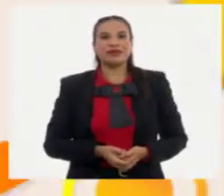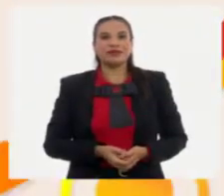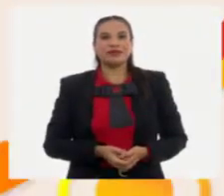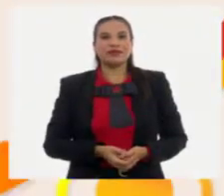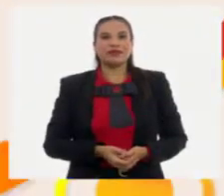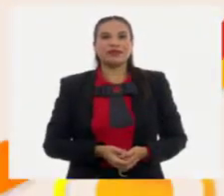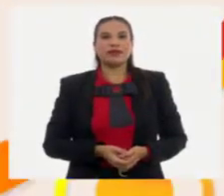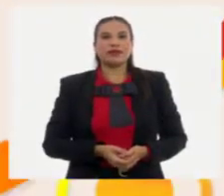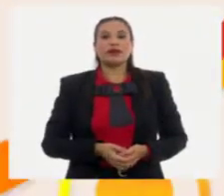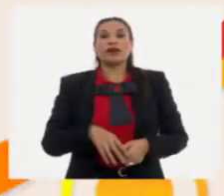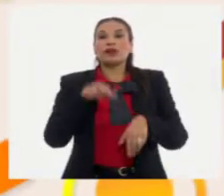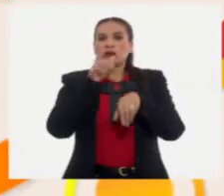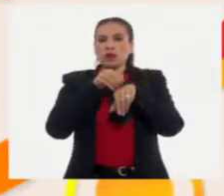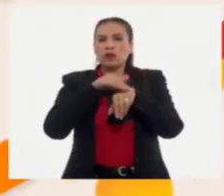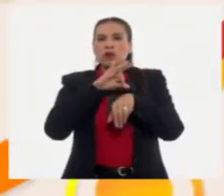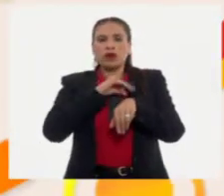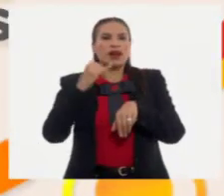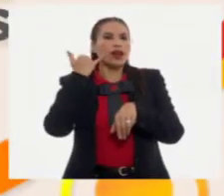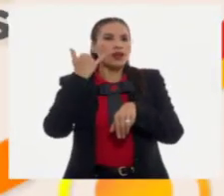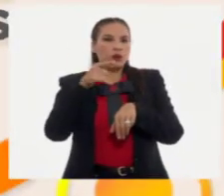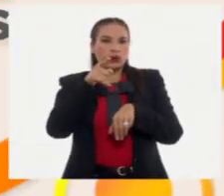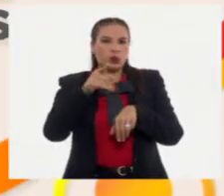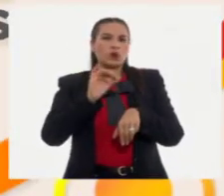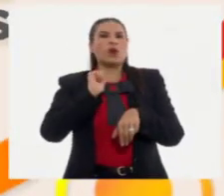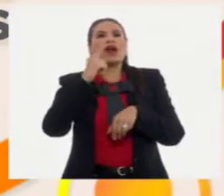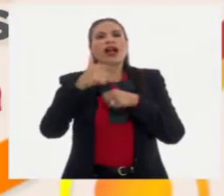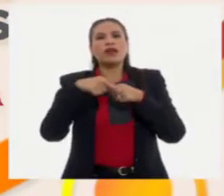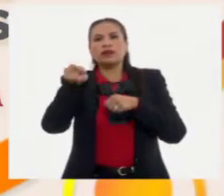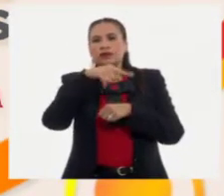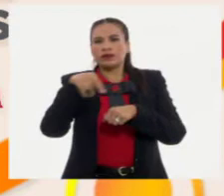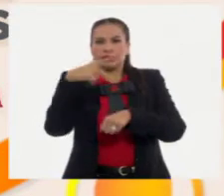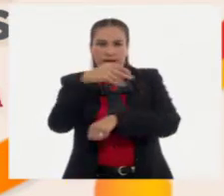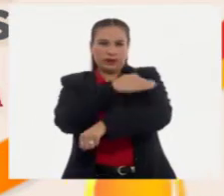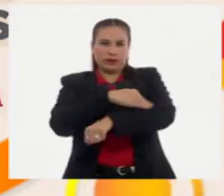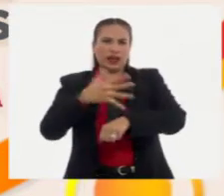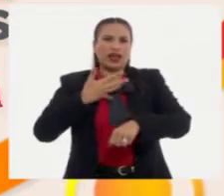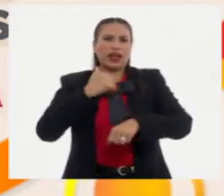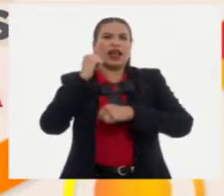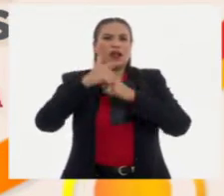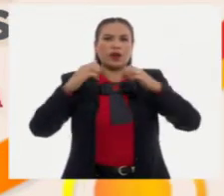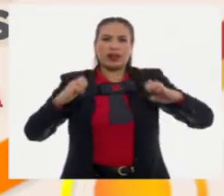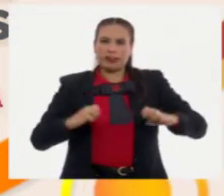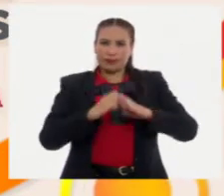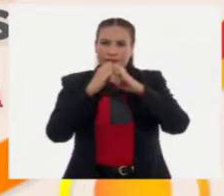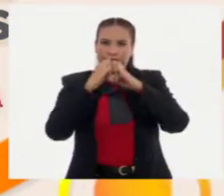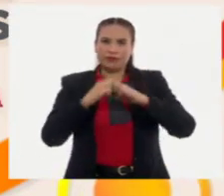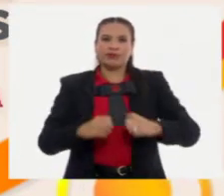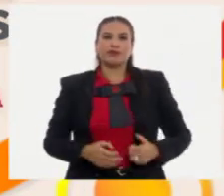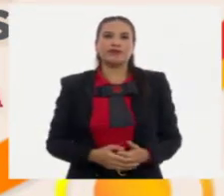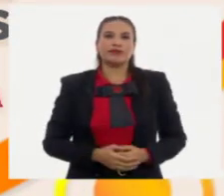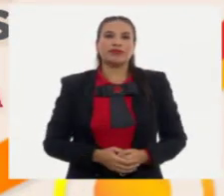A este número puedes llamar cuando tú o alguien cerca de ti tenga una emergencia.